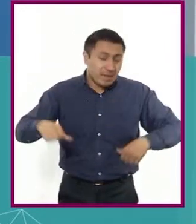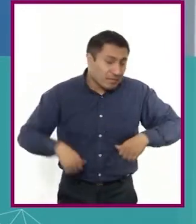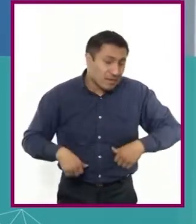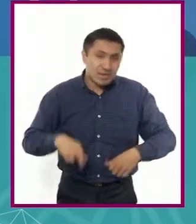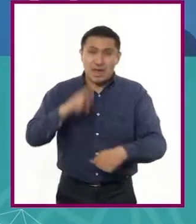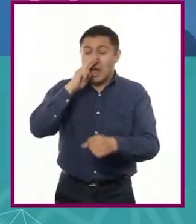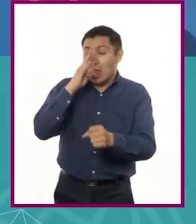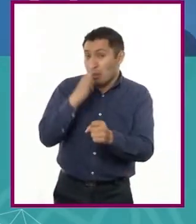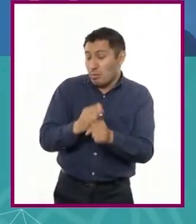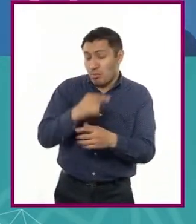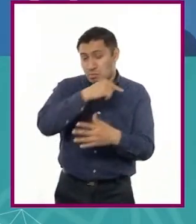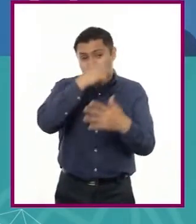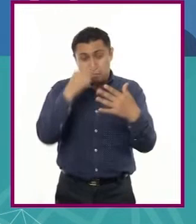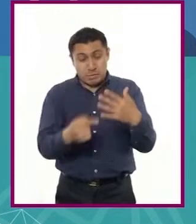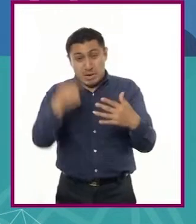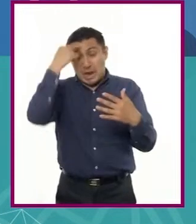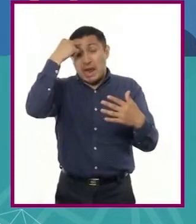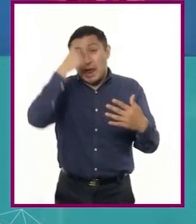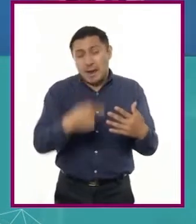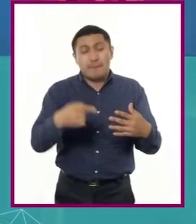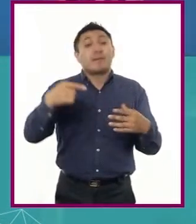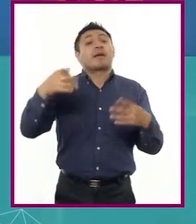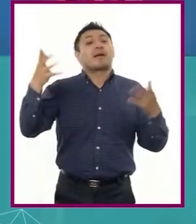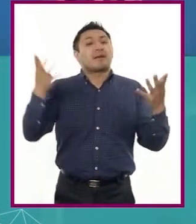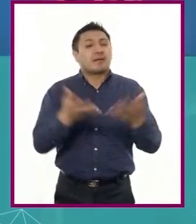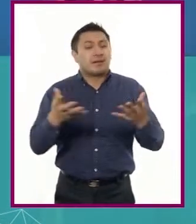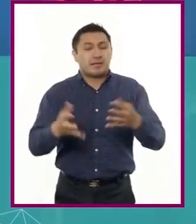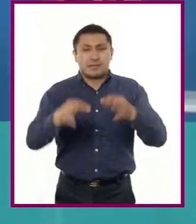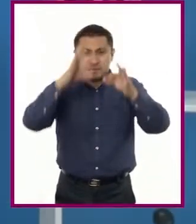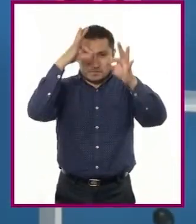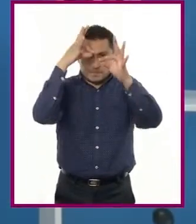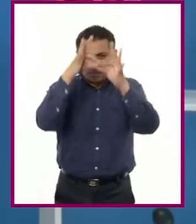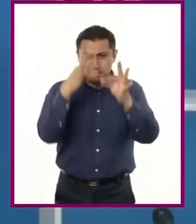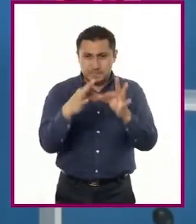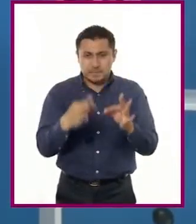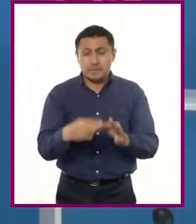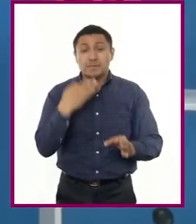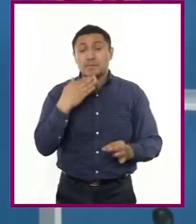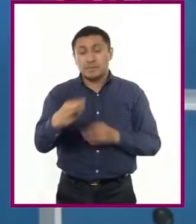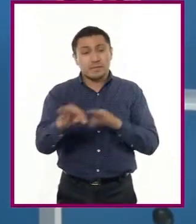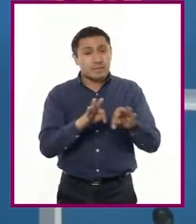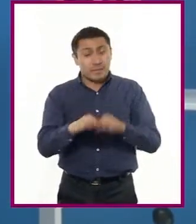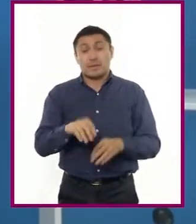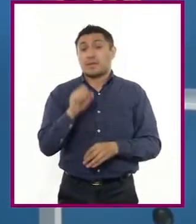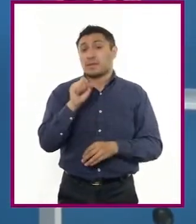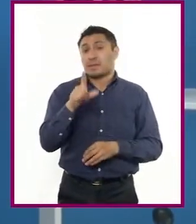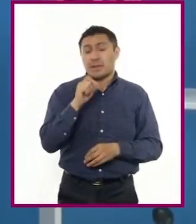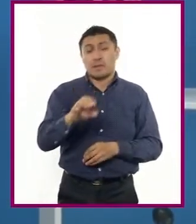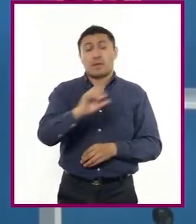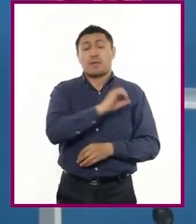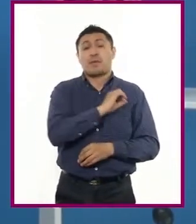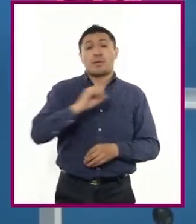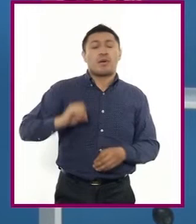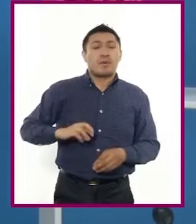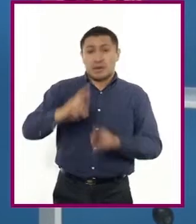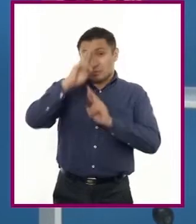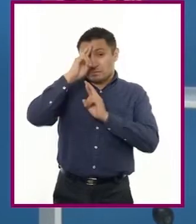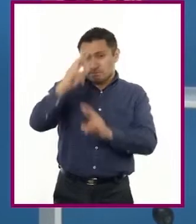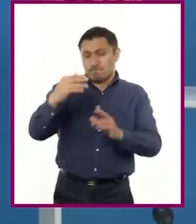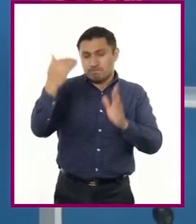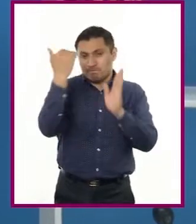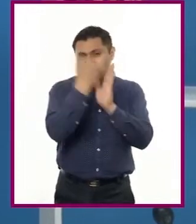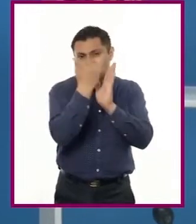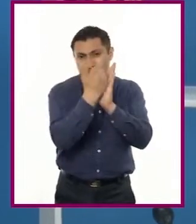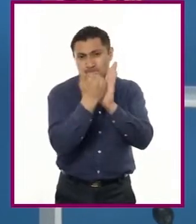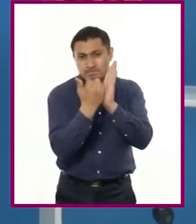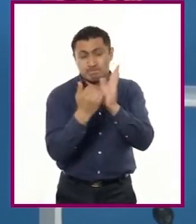o facultades que les orienta en su actuar y, al mismo tiempo, les obliga a ceñirse estrictamente a